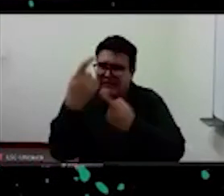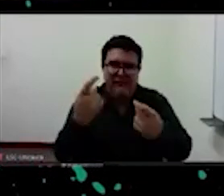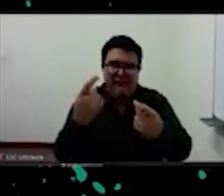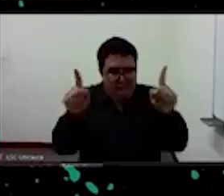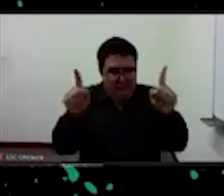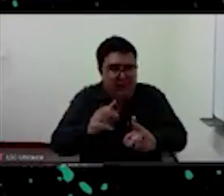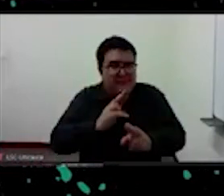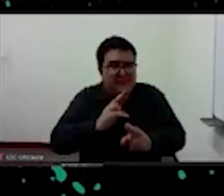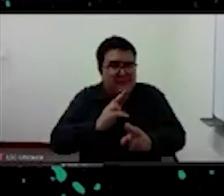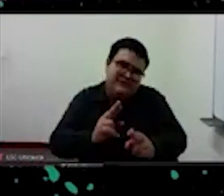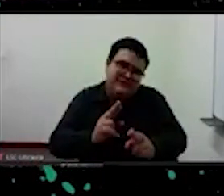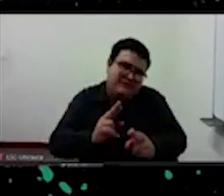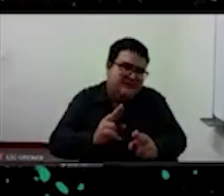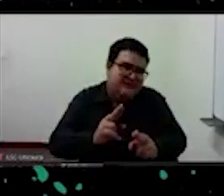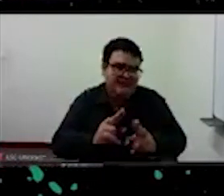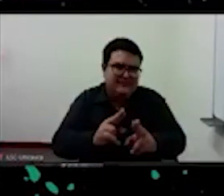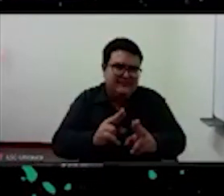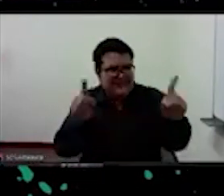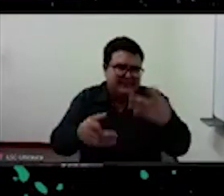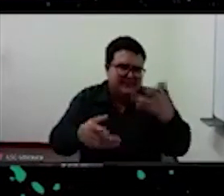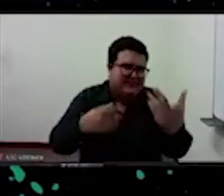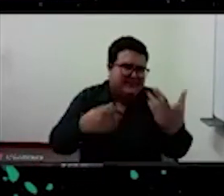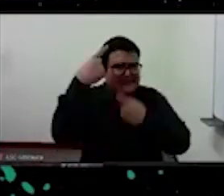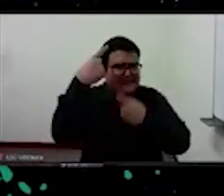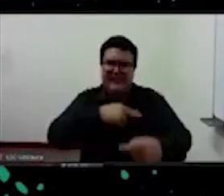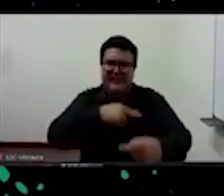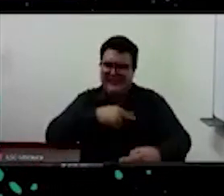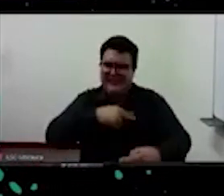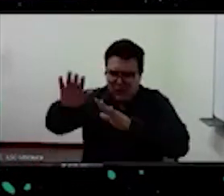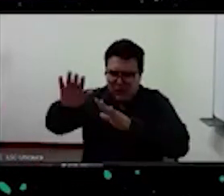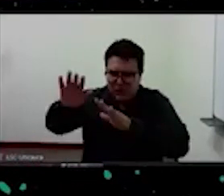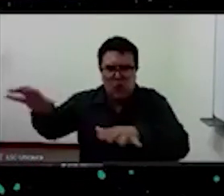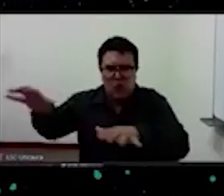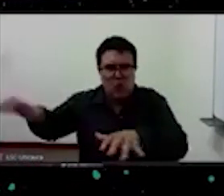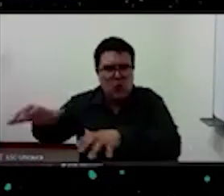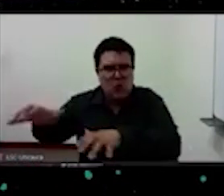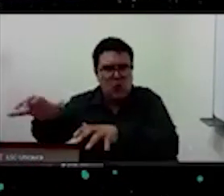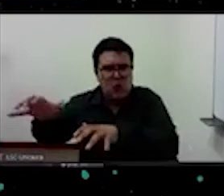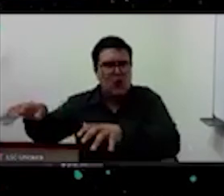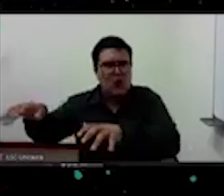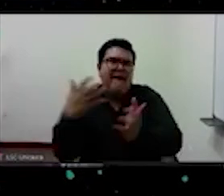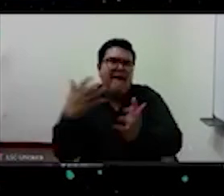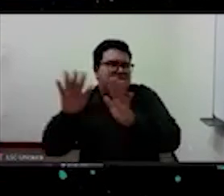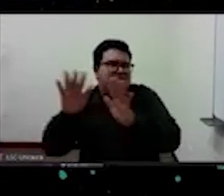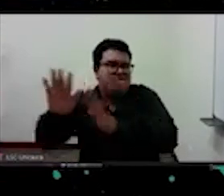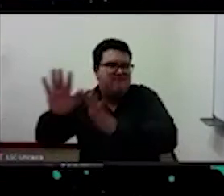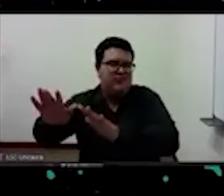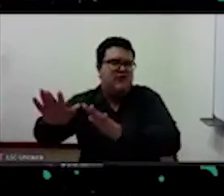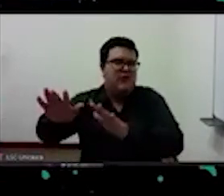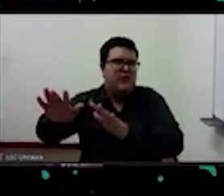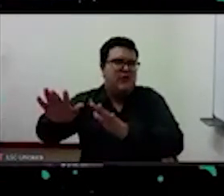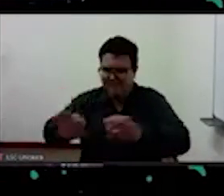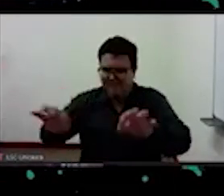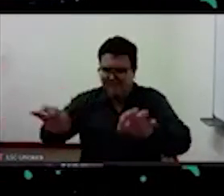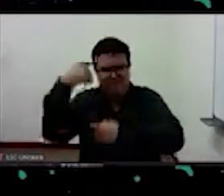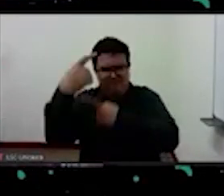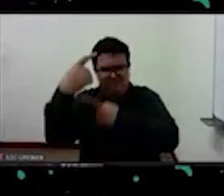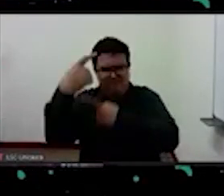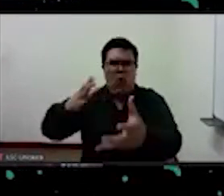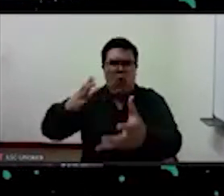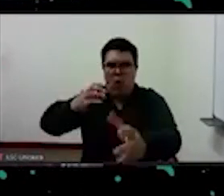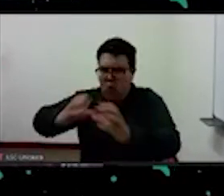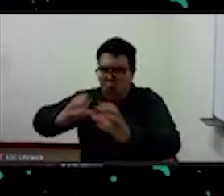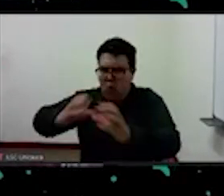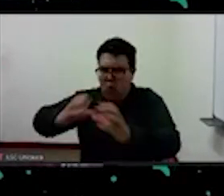acá pero yo creo que la mente china para cuestiones que están vinculadas con la relación entre comunicación